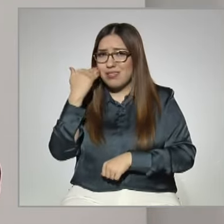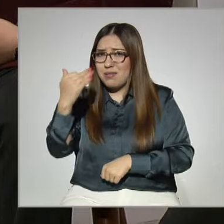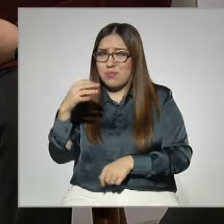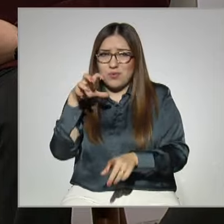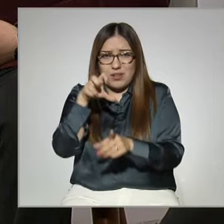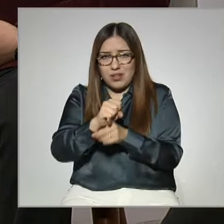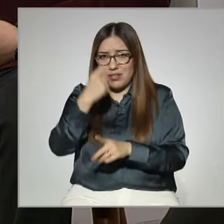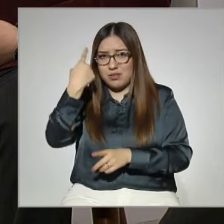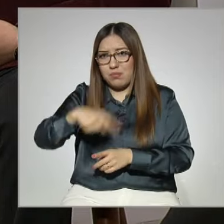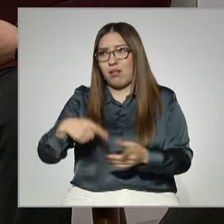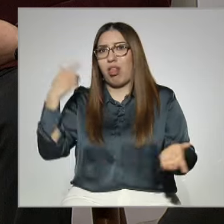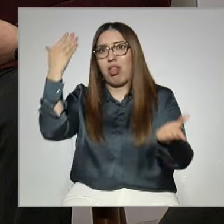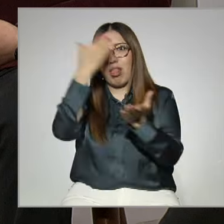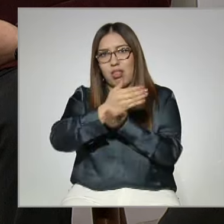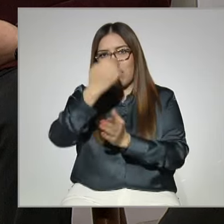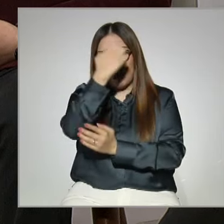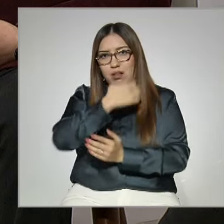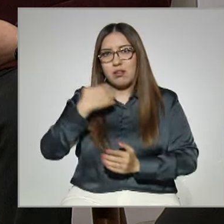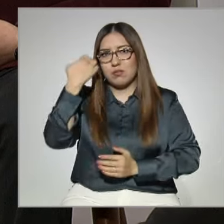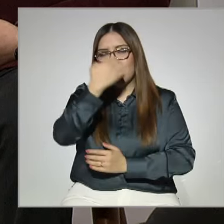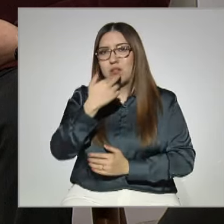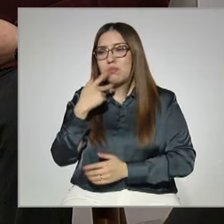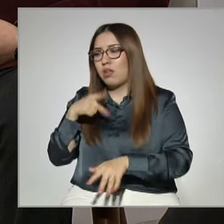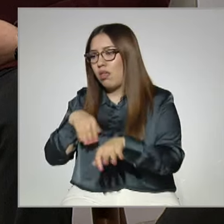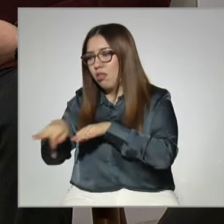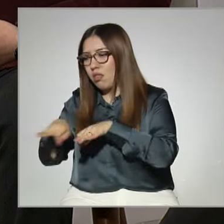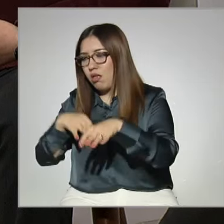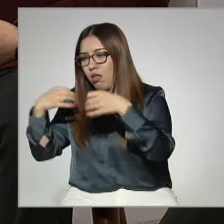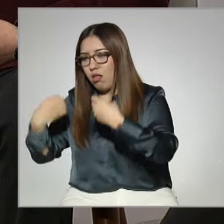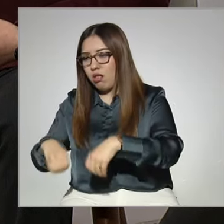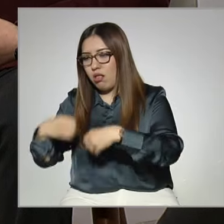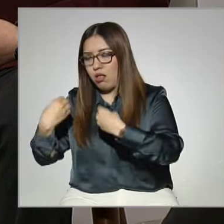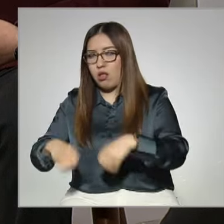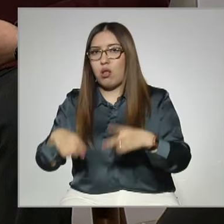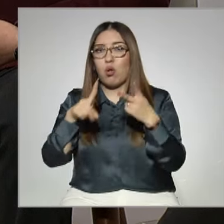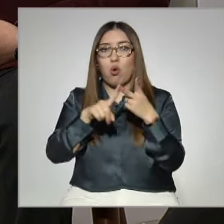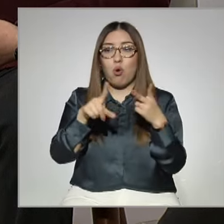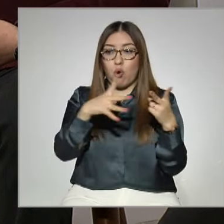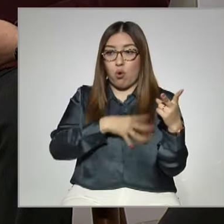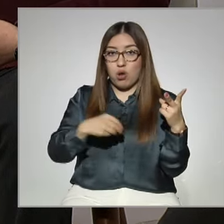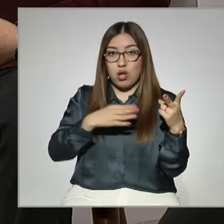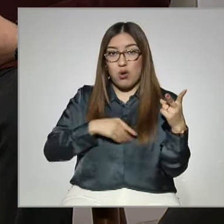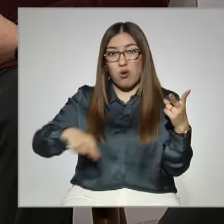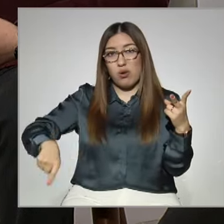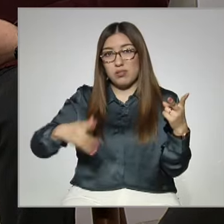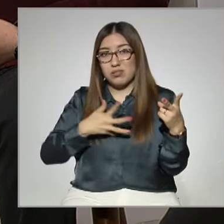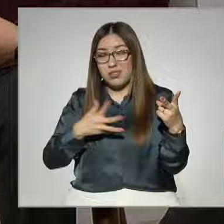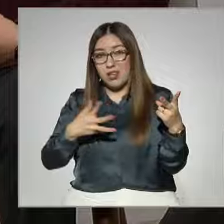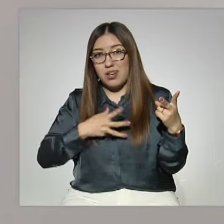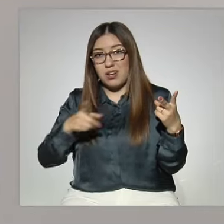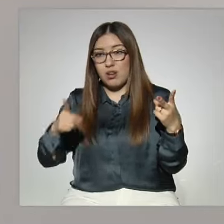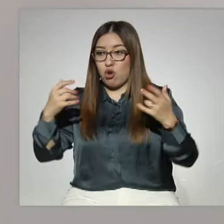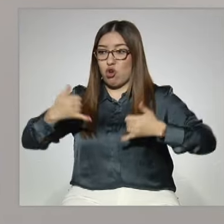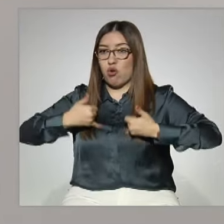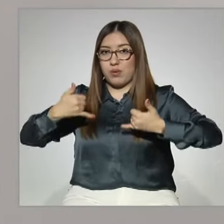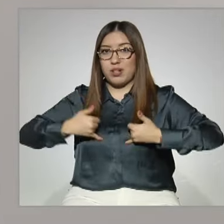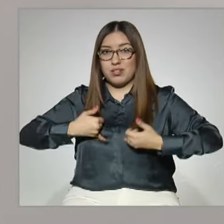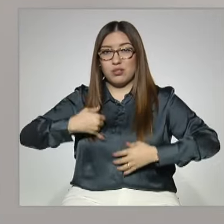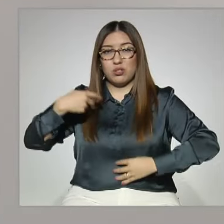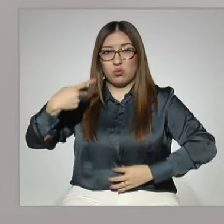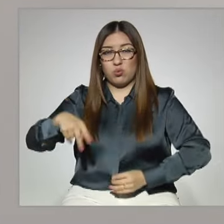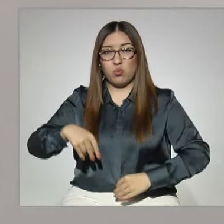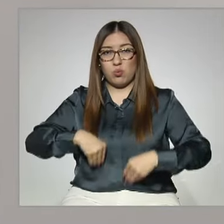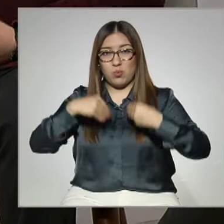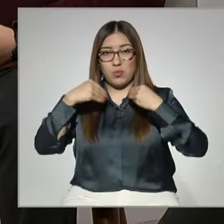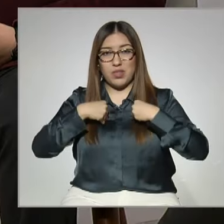tradicional. La otra es que de pronto tienen hijos, los jóvenes empiezan a tener hijos, entonces cambia radicalmente su situación familiar,